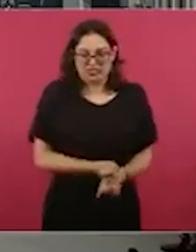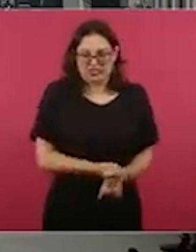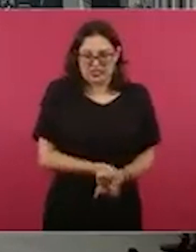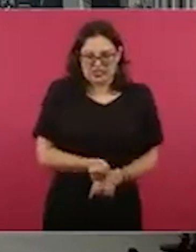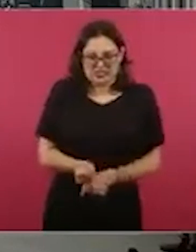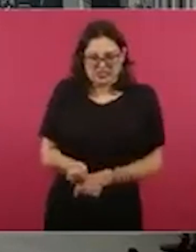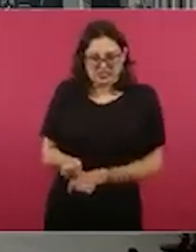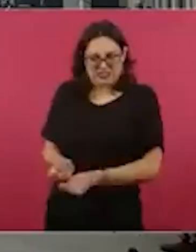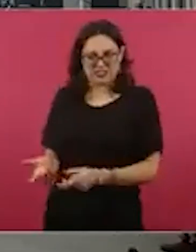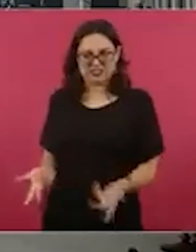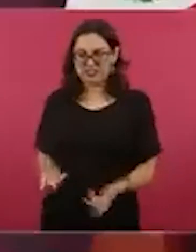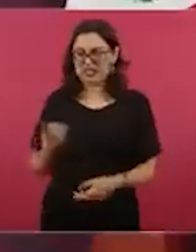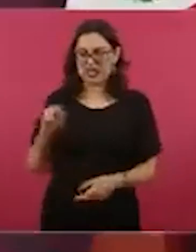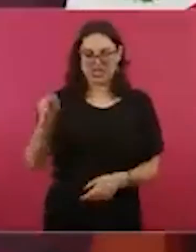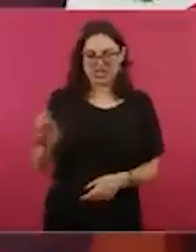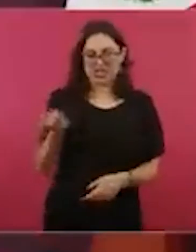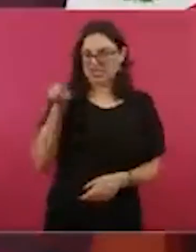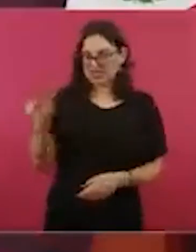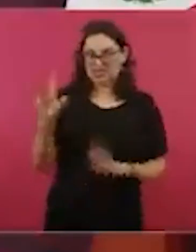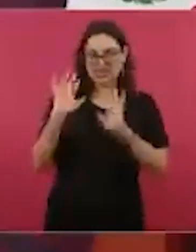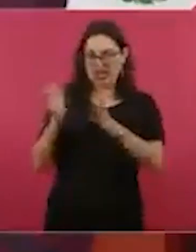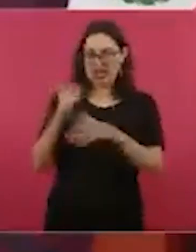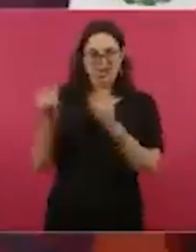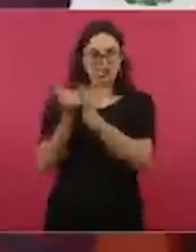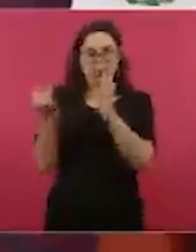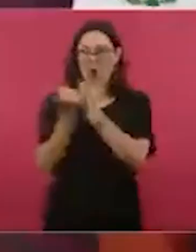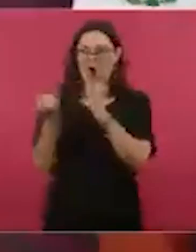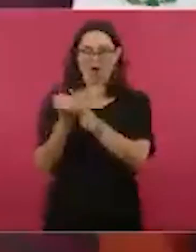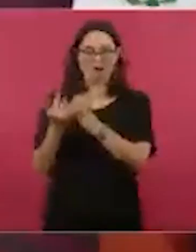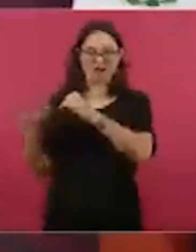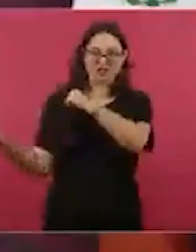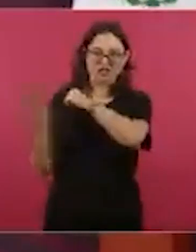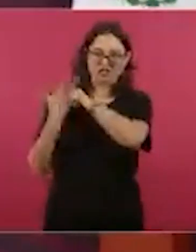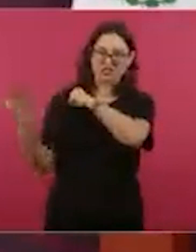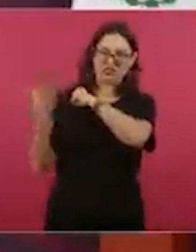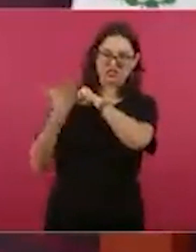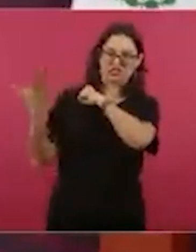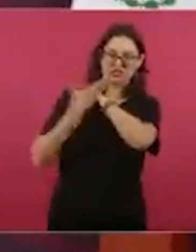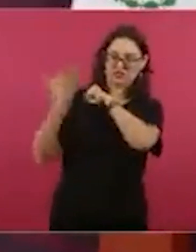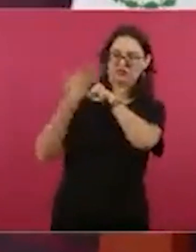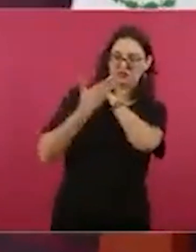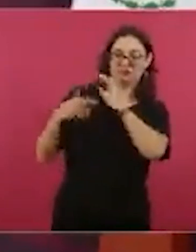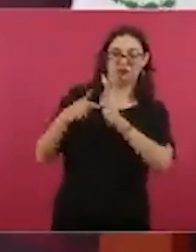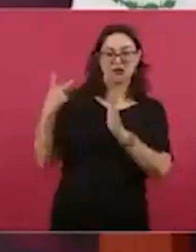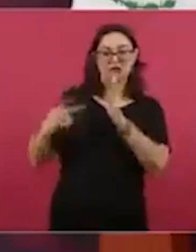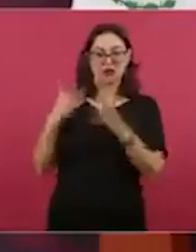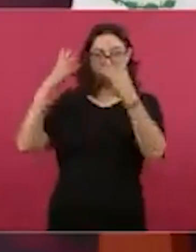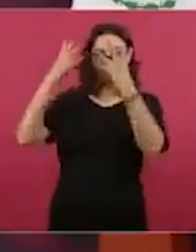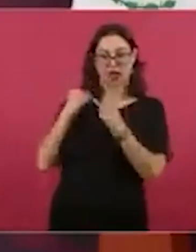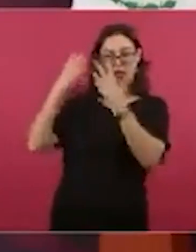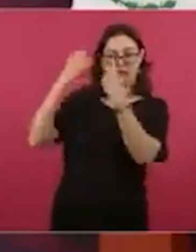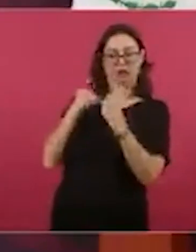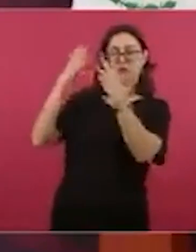INE aprobó nuevas medidas contra el presidente tras una queja interpuesta por Xochitl Galvez a fin de que se abstenga de pronunciarse sobre